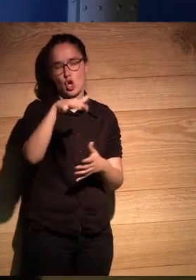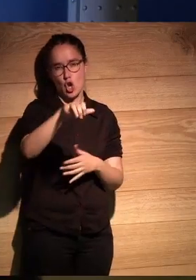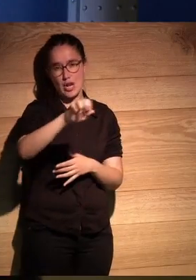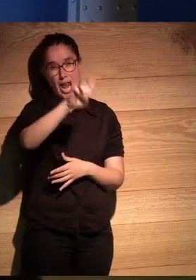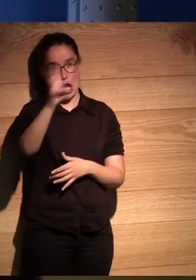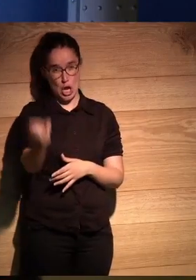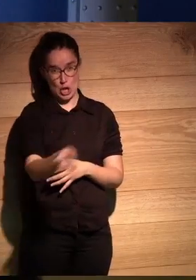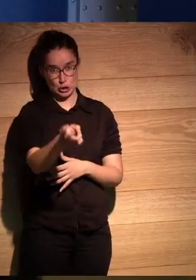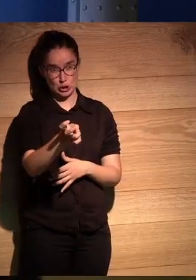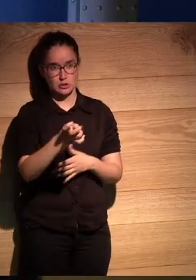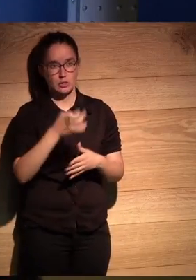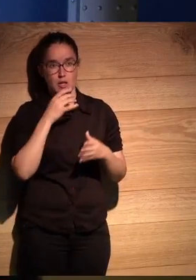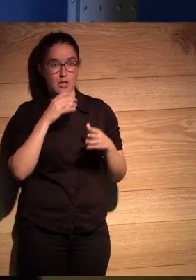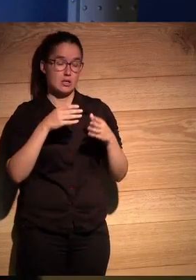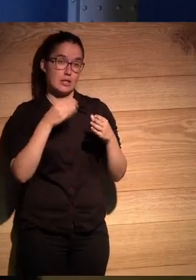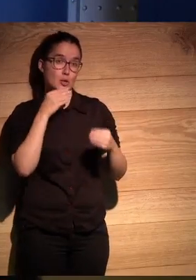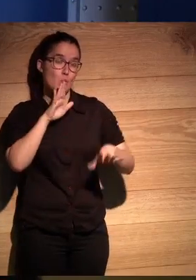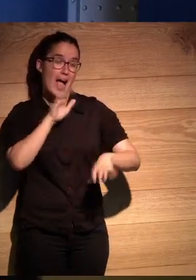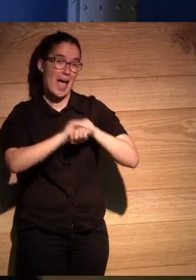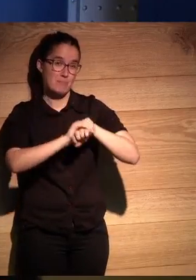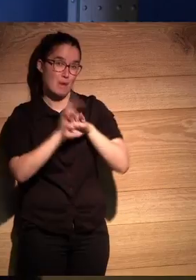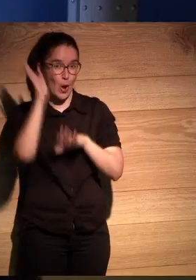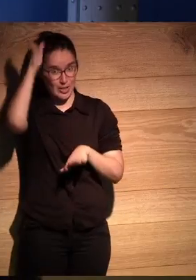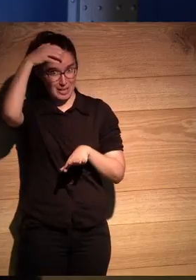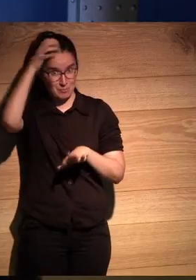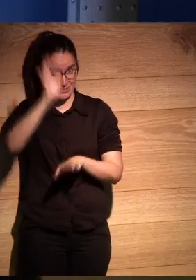de nuestro amigo tu amigo sobre todo Donald Trump ya